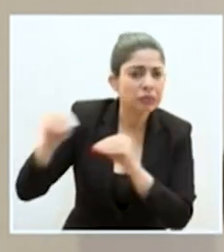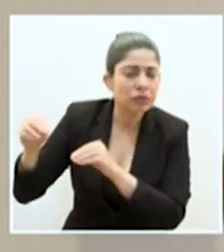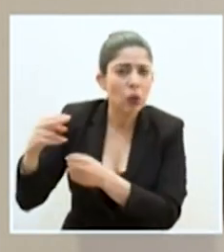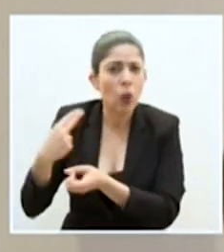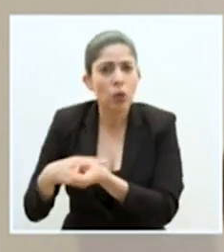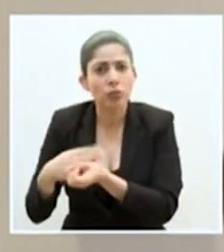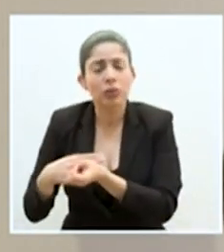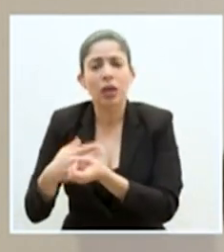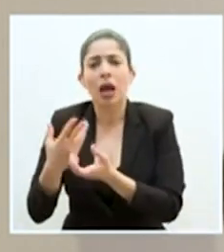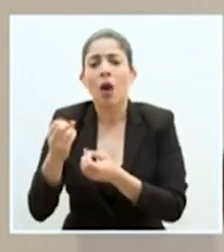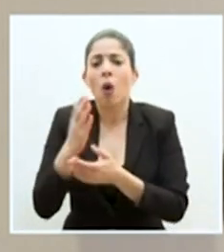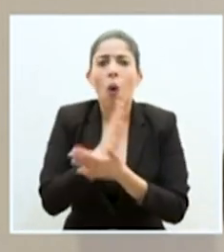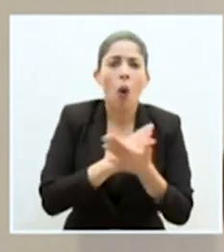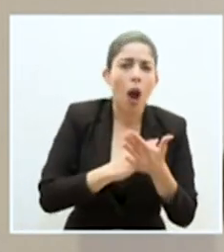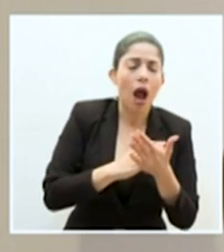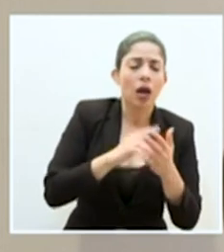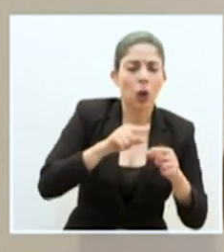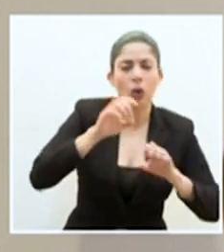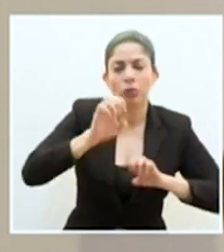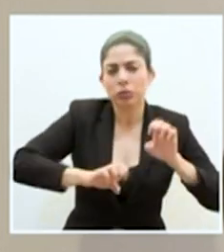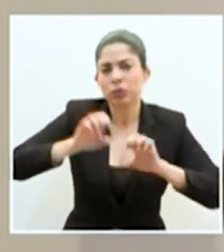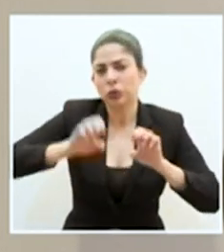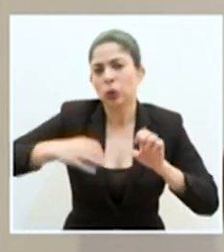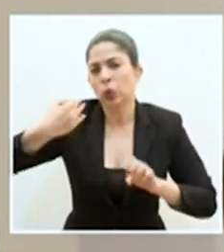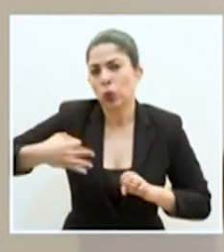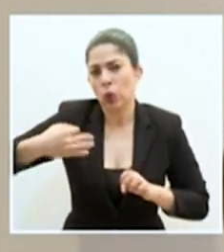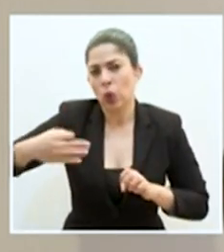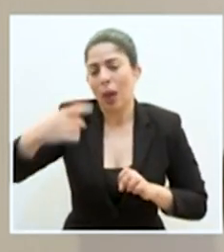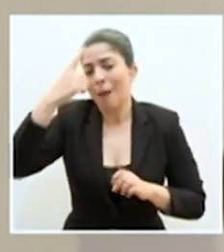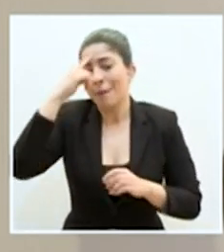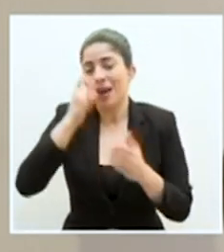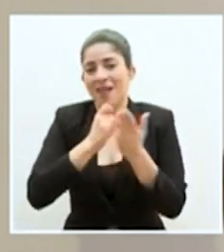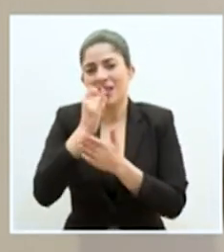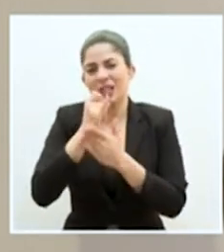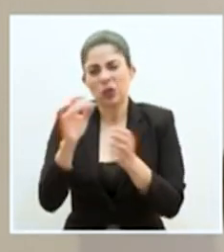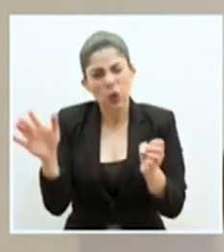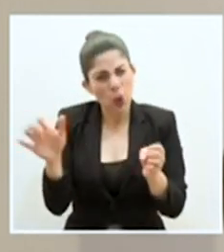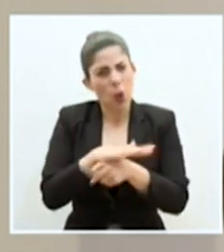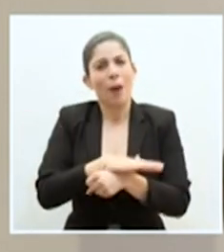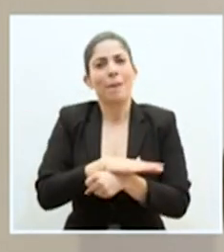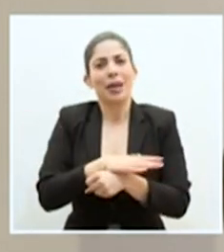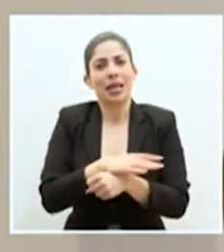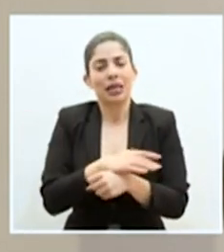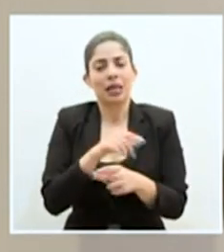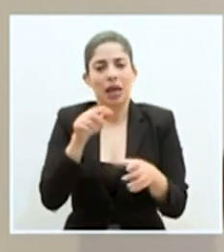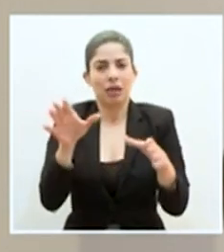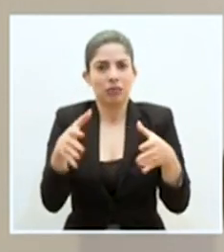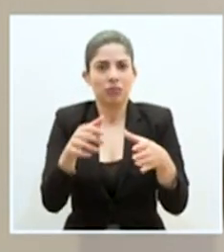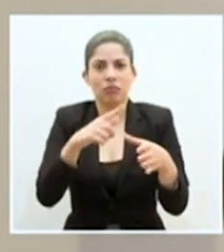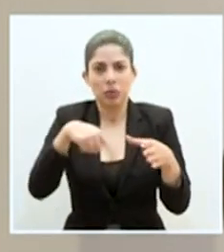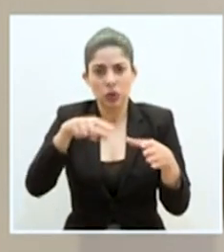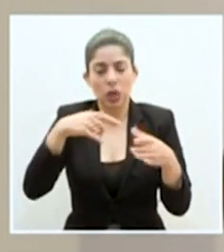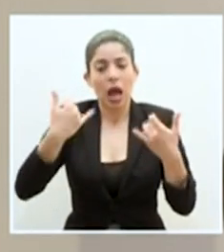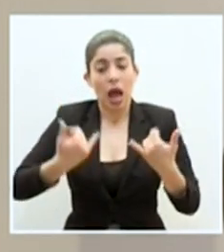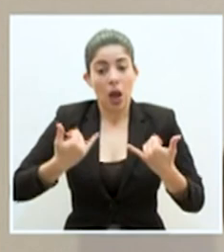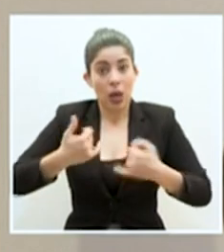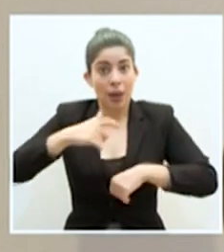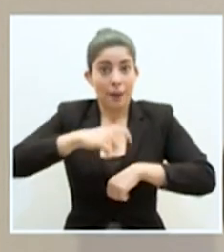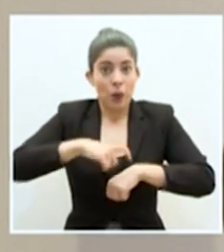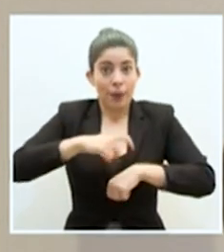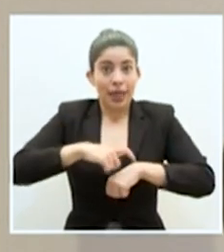a un establecimiento de salud y completar todas las investigaciones que se derivan de esos casos. Así que pues por el momento